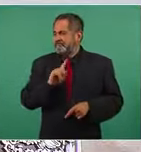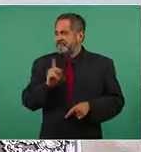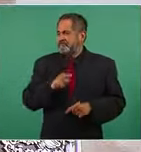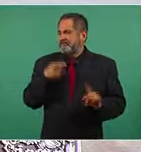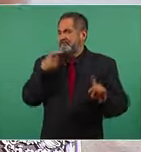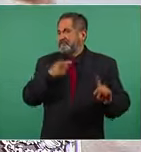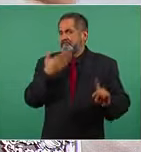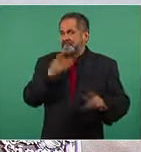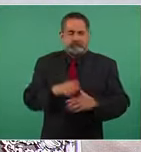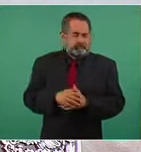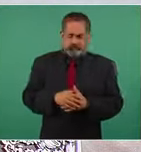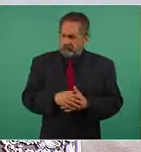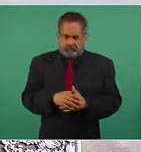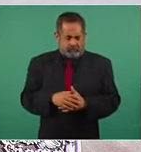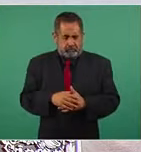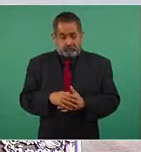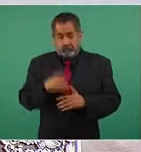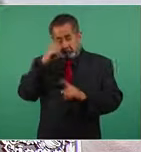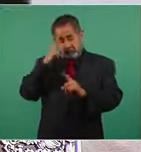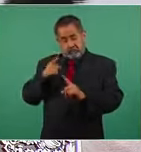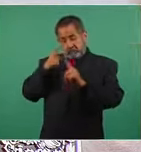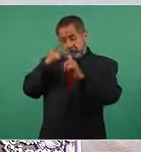y para lograr un propósito